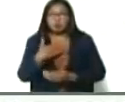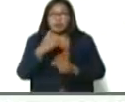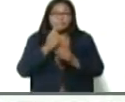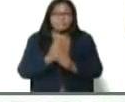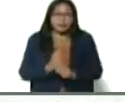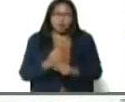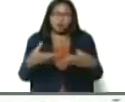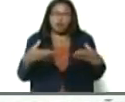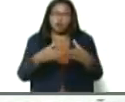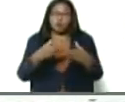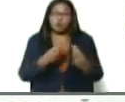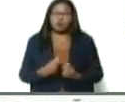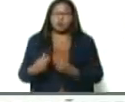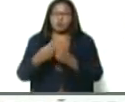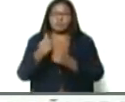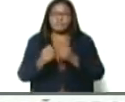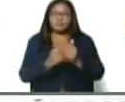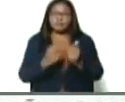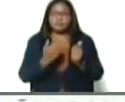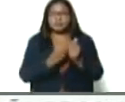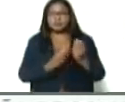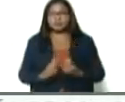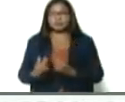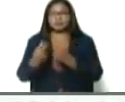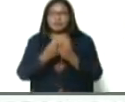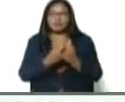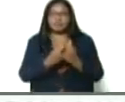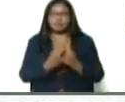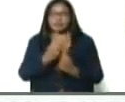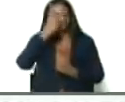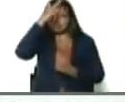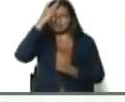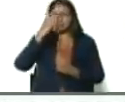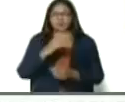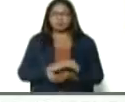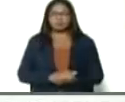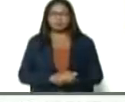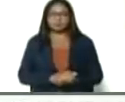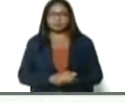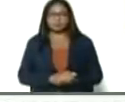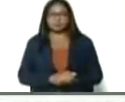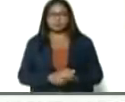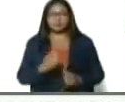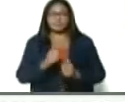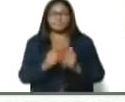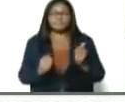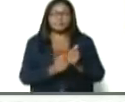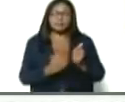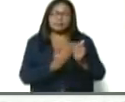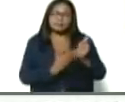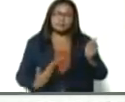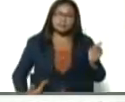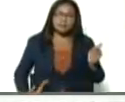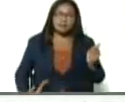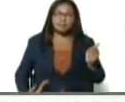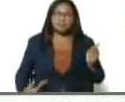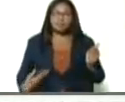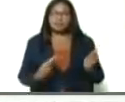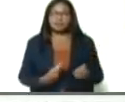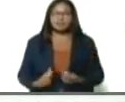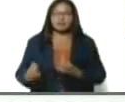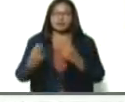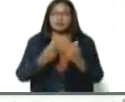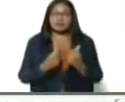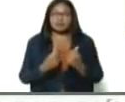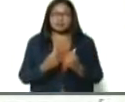Económico, Vicepresidente de Economía, Tarek El Aysami, Vicepresidenta de Finanzas,